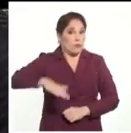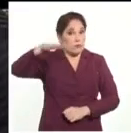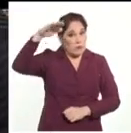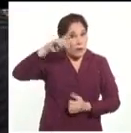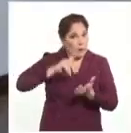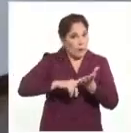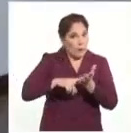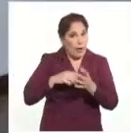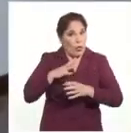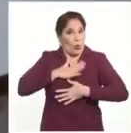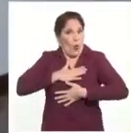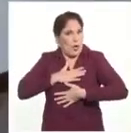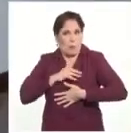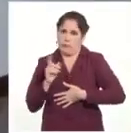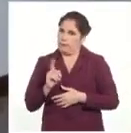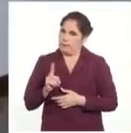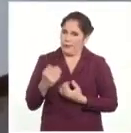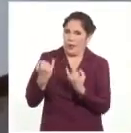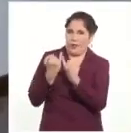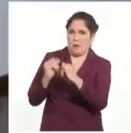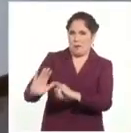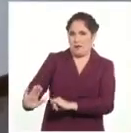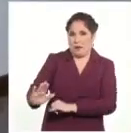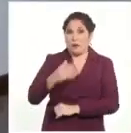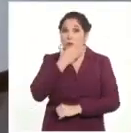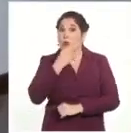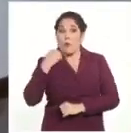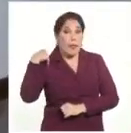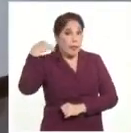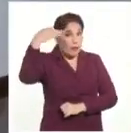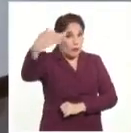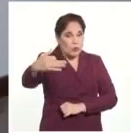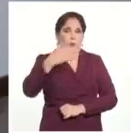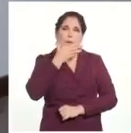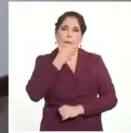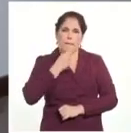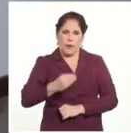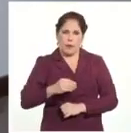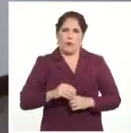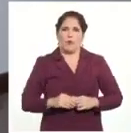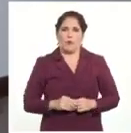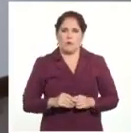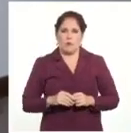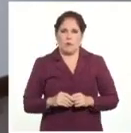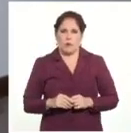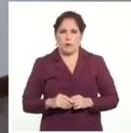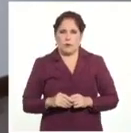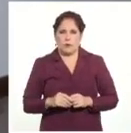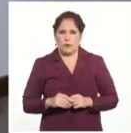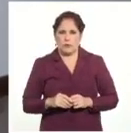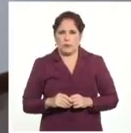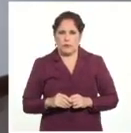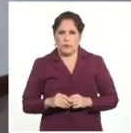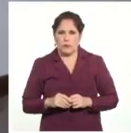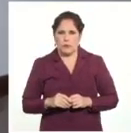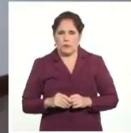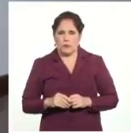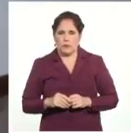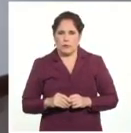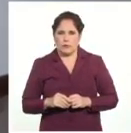que no somos dueños. De que nuestros jóvenes de mañana sean mejores y que el futuro sea mejor. Entonces mi voto